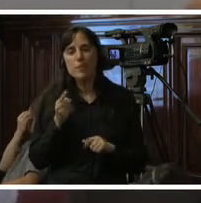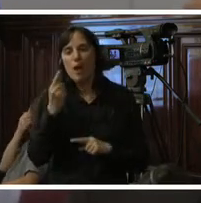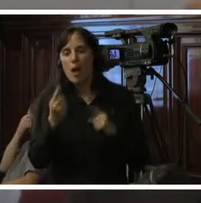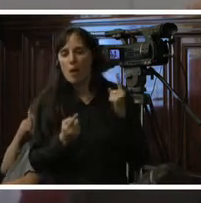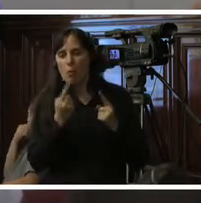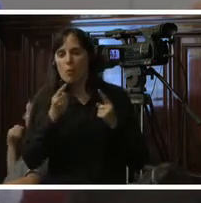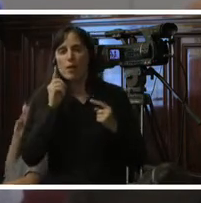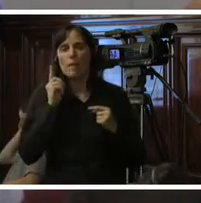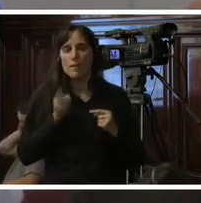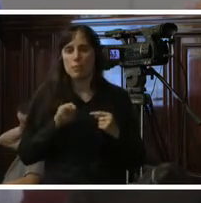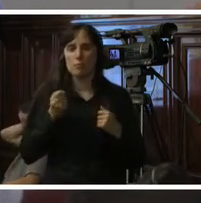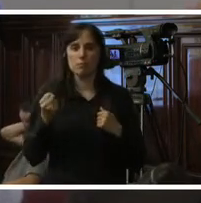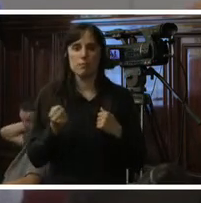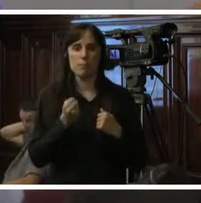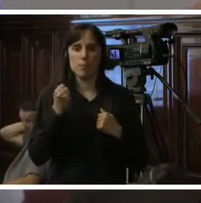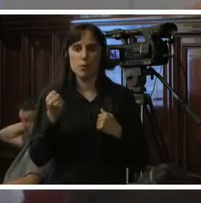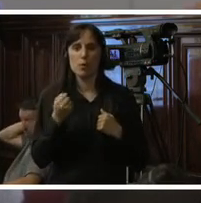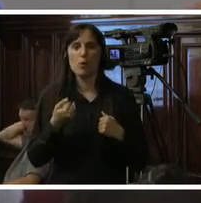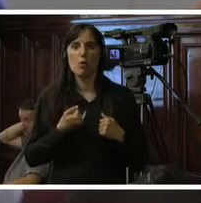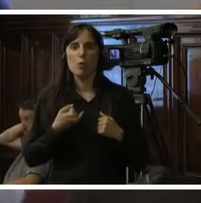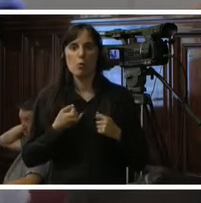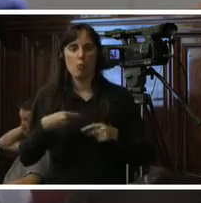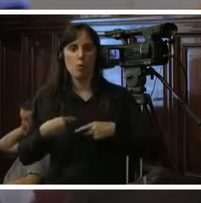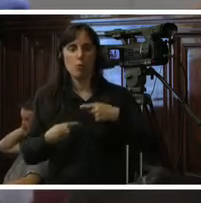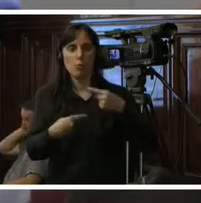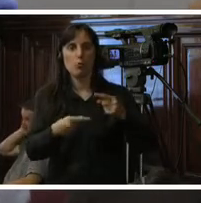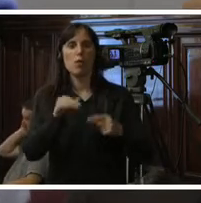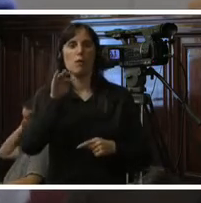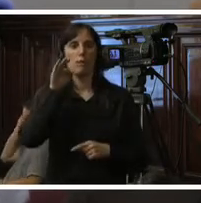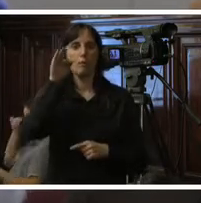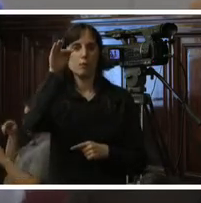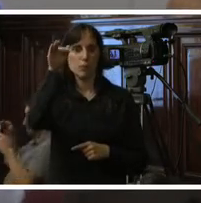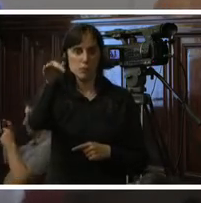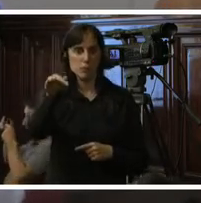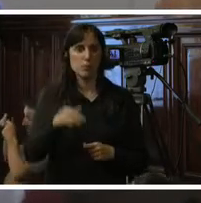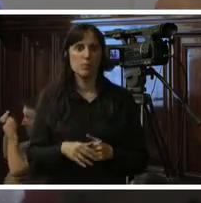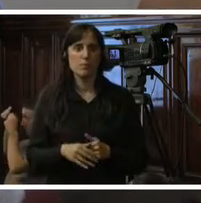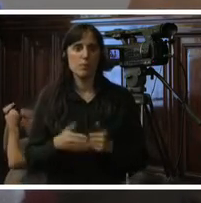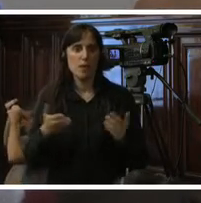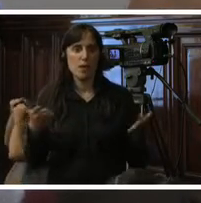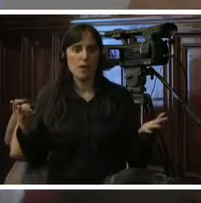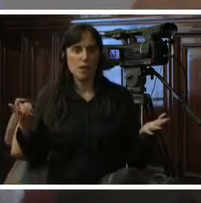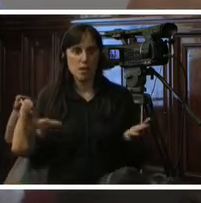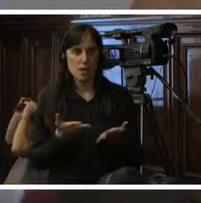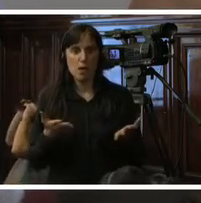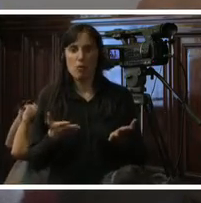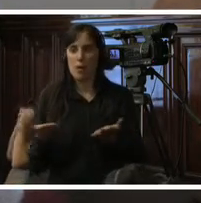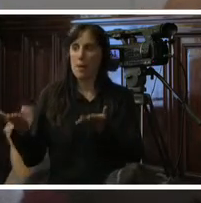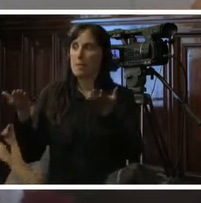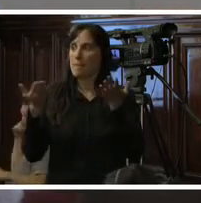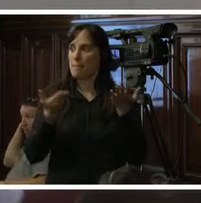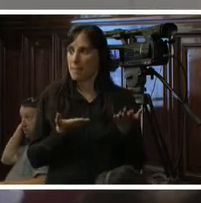decisiones determinantes de cómo proceder en el futuro en ese sentido ahora le invito